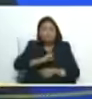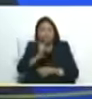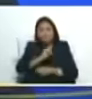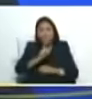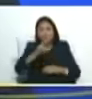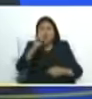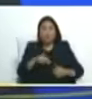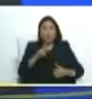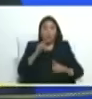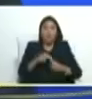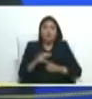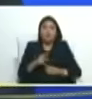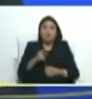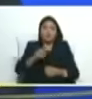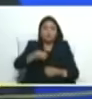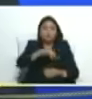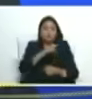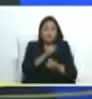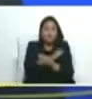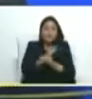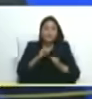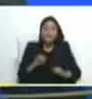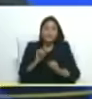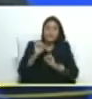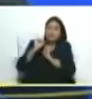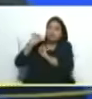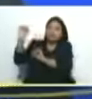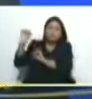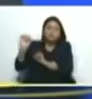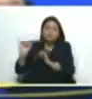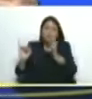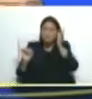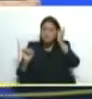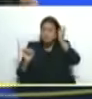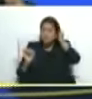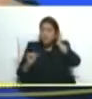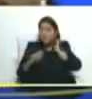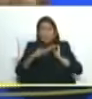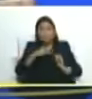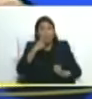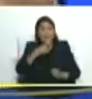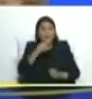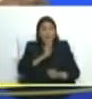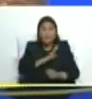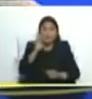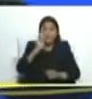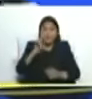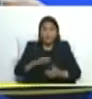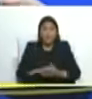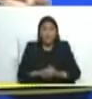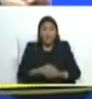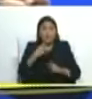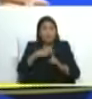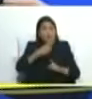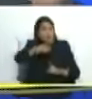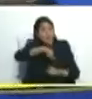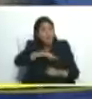jamás era nuestra política así como es nuestra doctrina militar